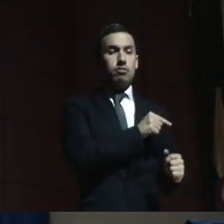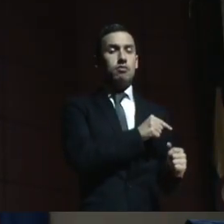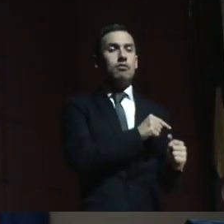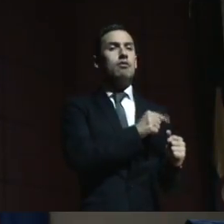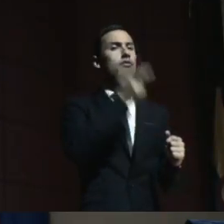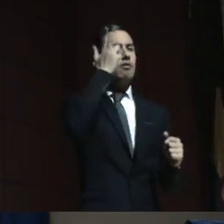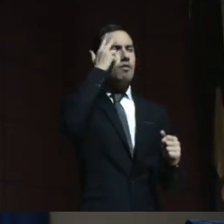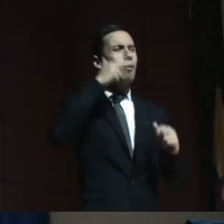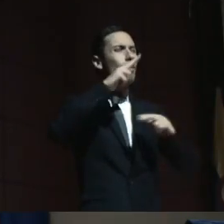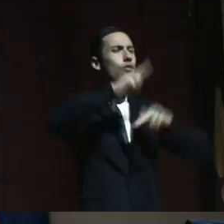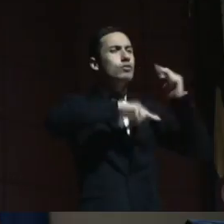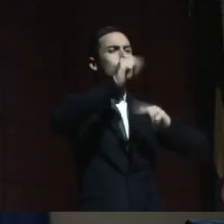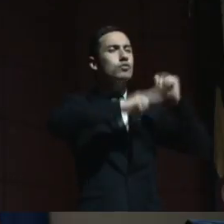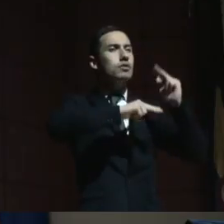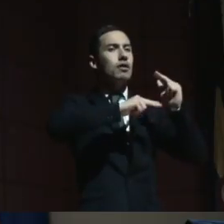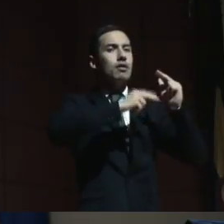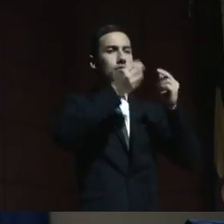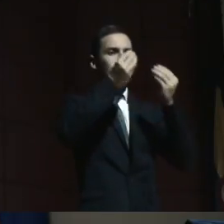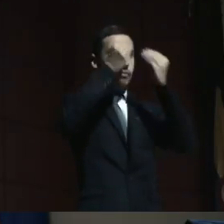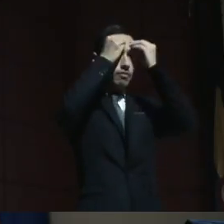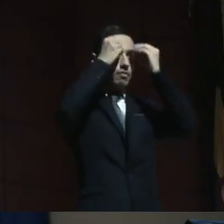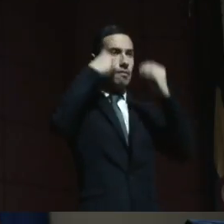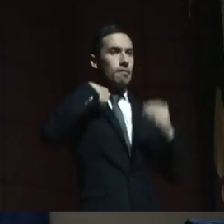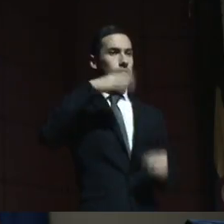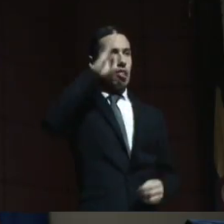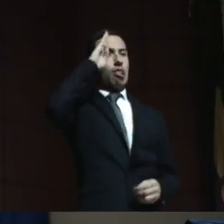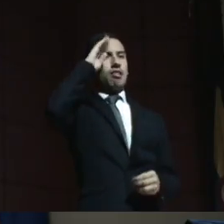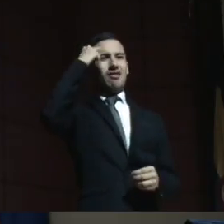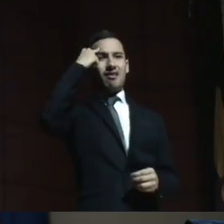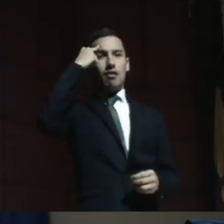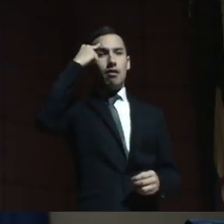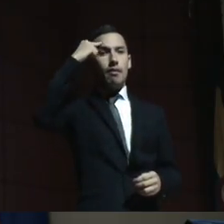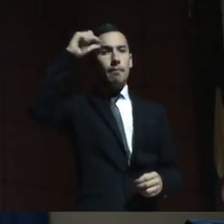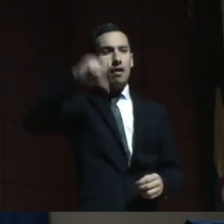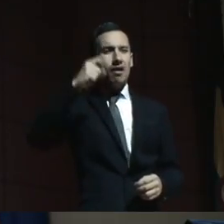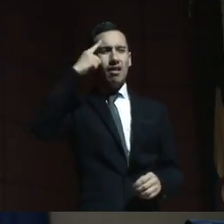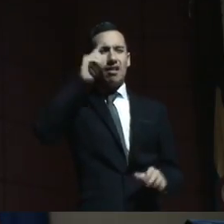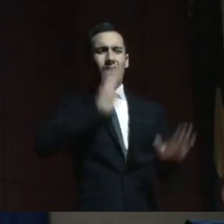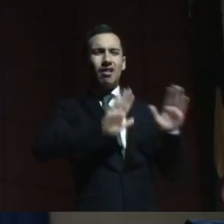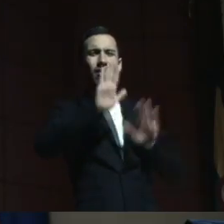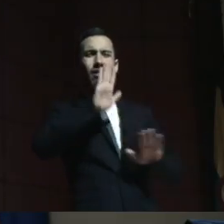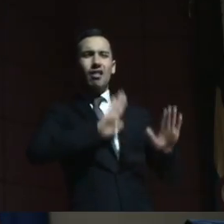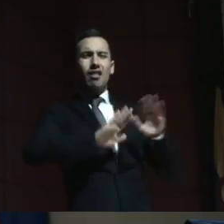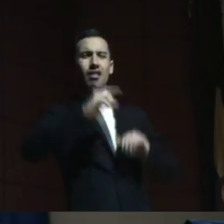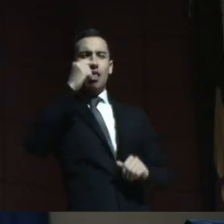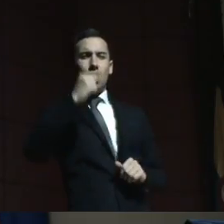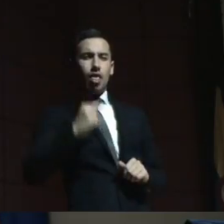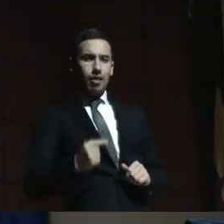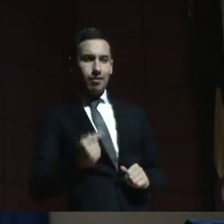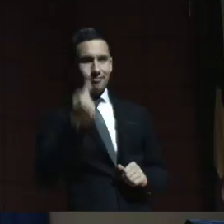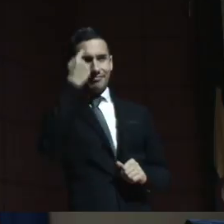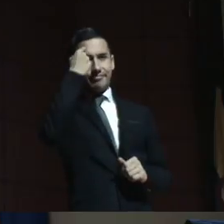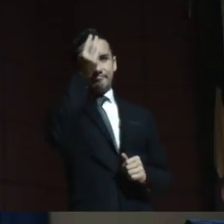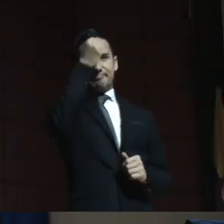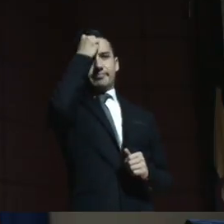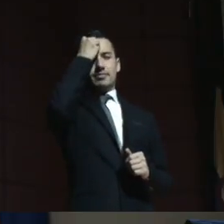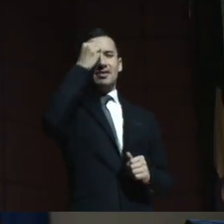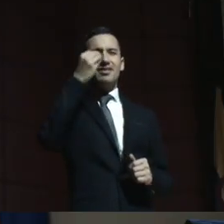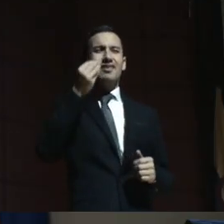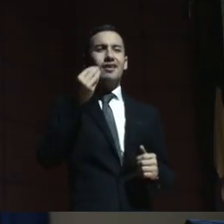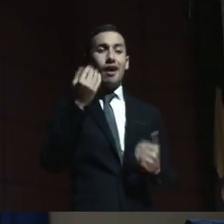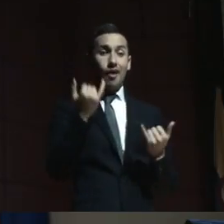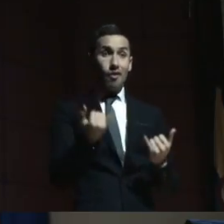construye una cantidad de prejuicios que son, y creo que sobre las personas con discapacidad intelectual todavía son muy